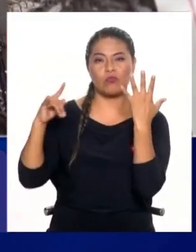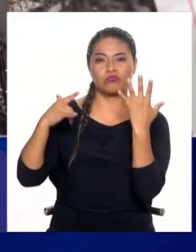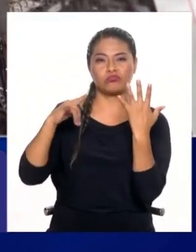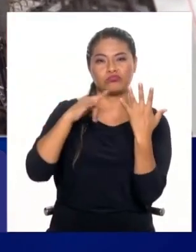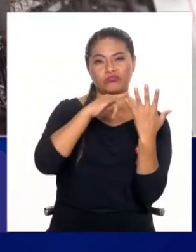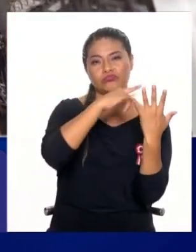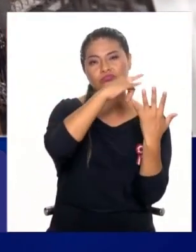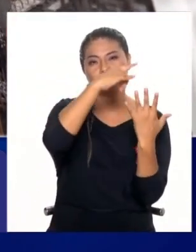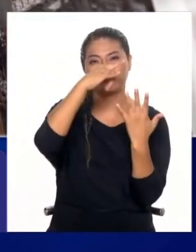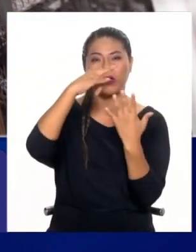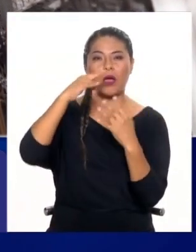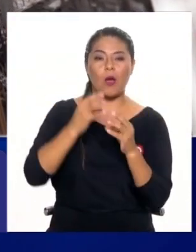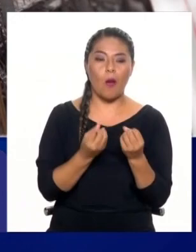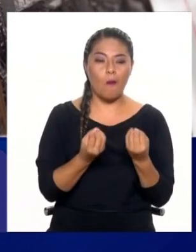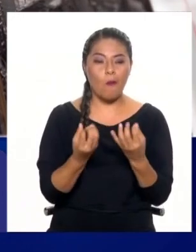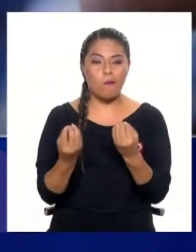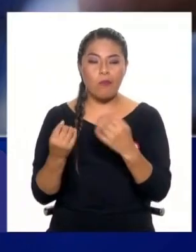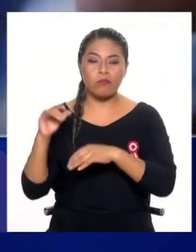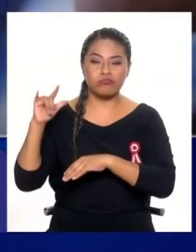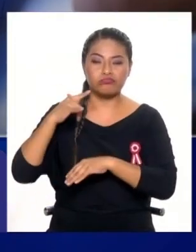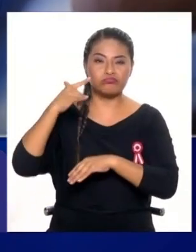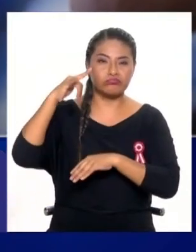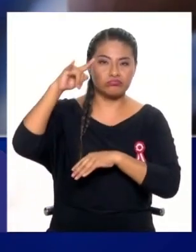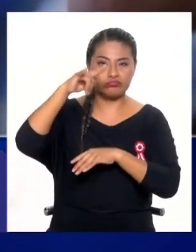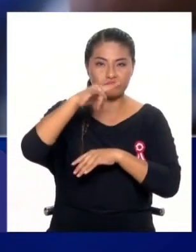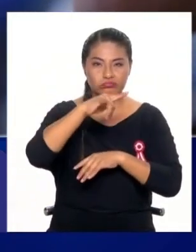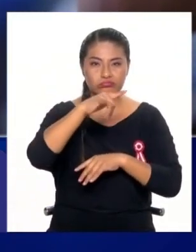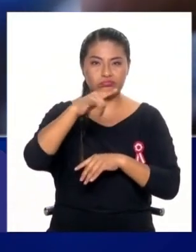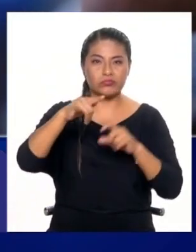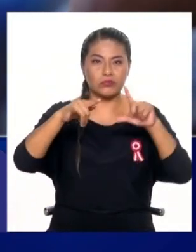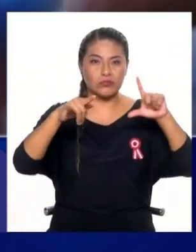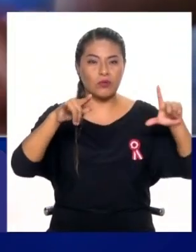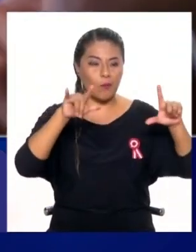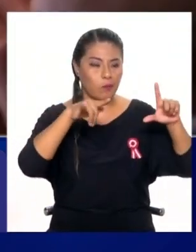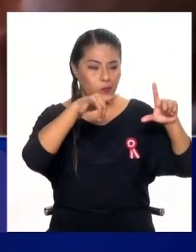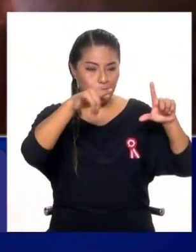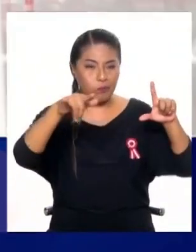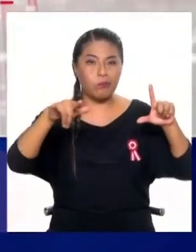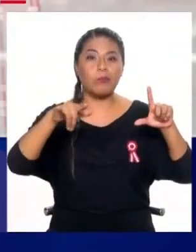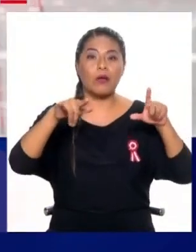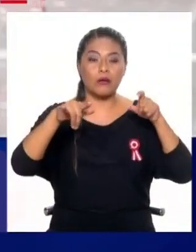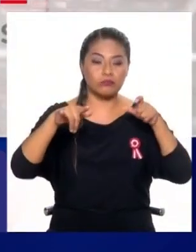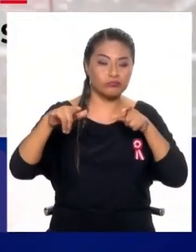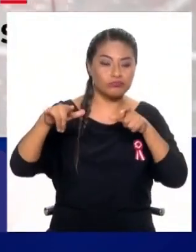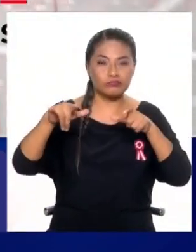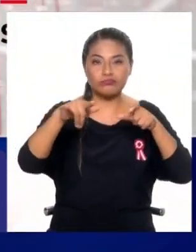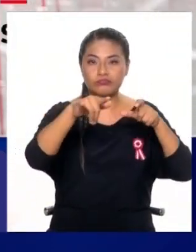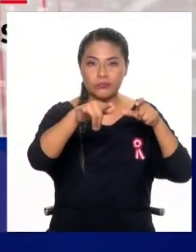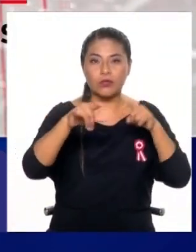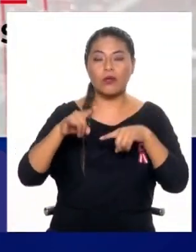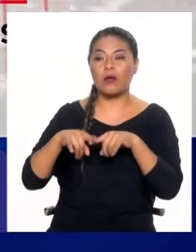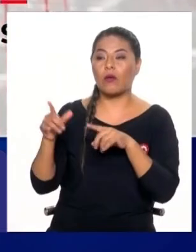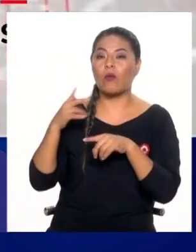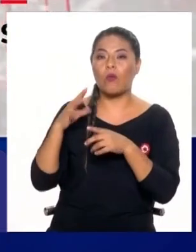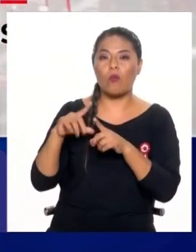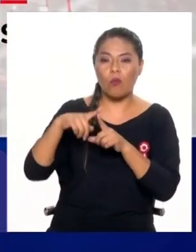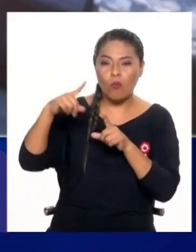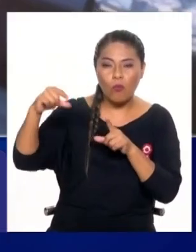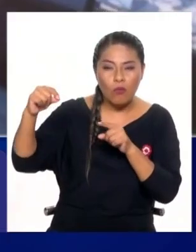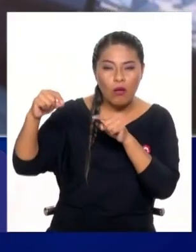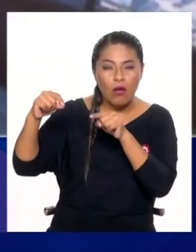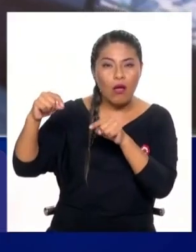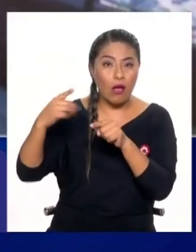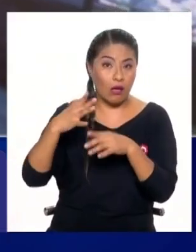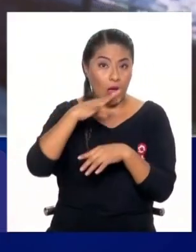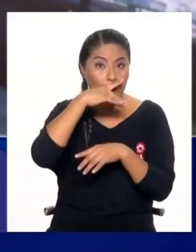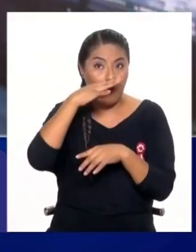tipo de plantación y pueda reconocer que está propagándose una plaga o que está propagándose cultivos de hoja de coca, por ejemplo, de